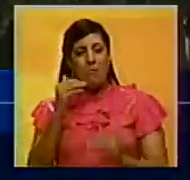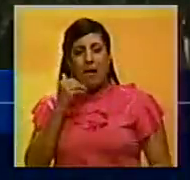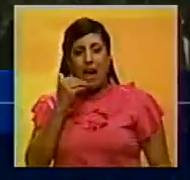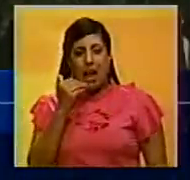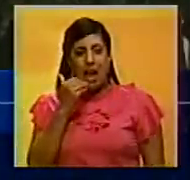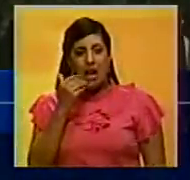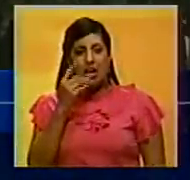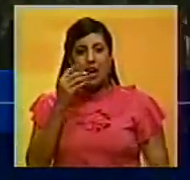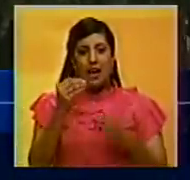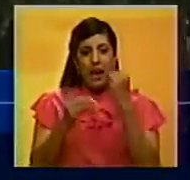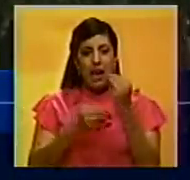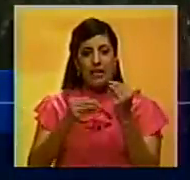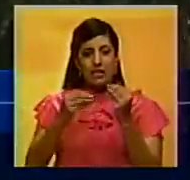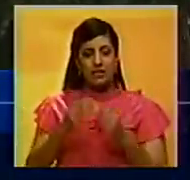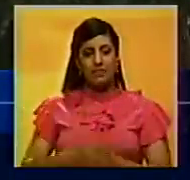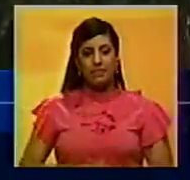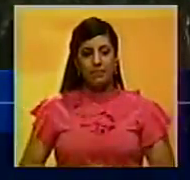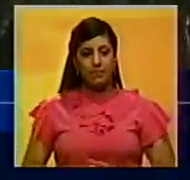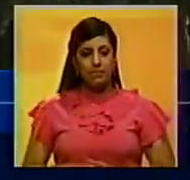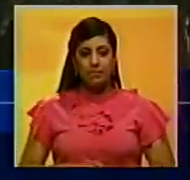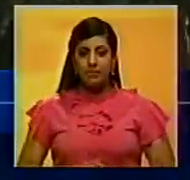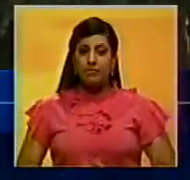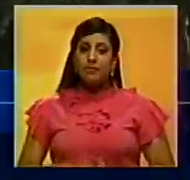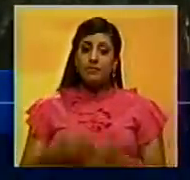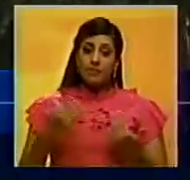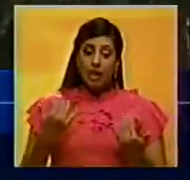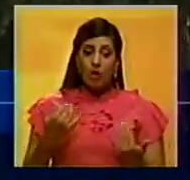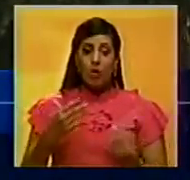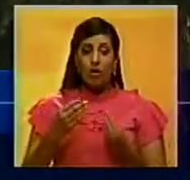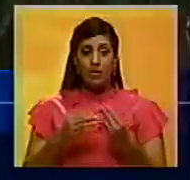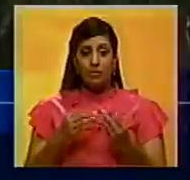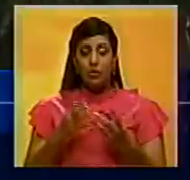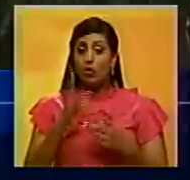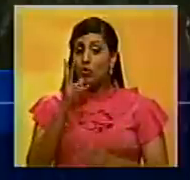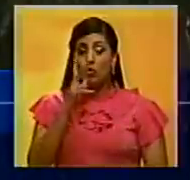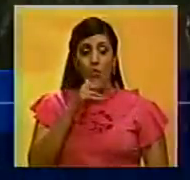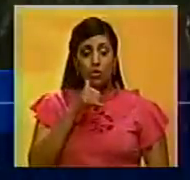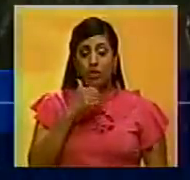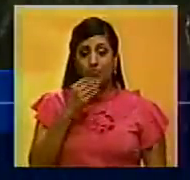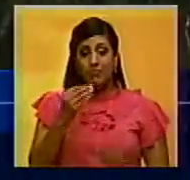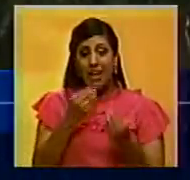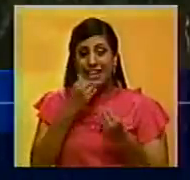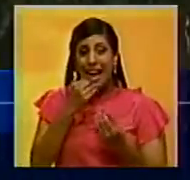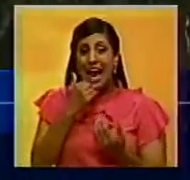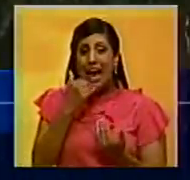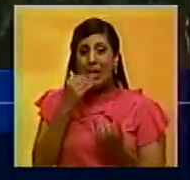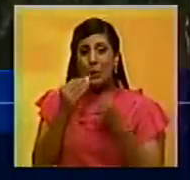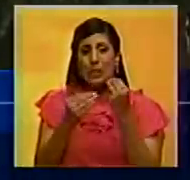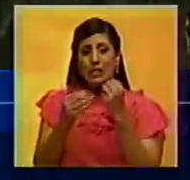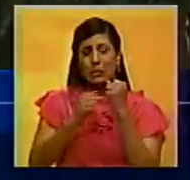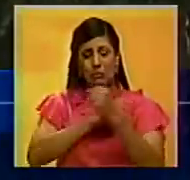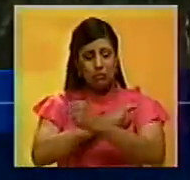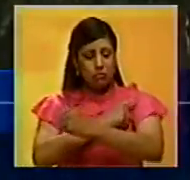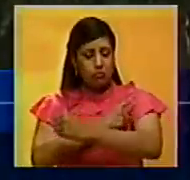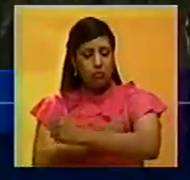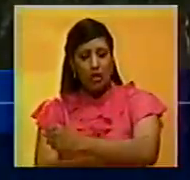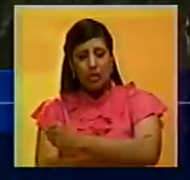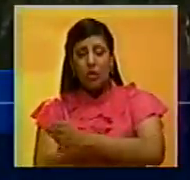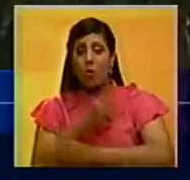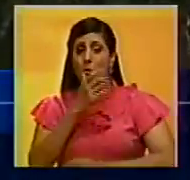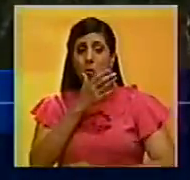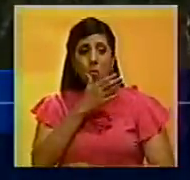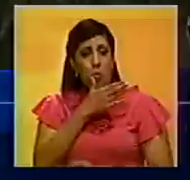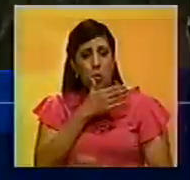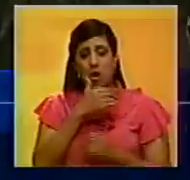se ha llevado a cabo. En efecto, no se ha producido ningún acto de fuerza que